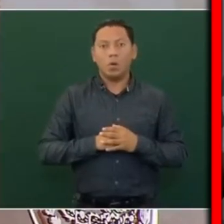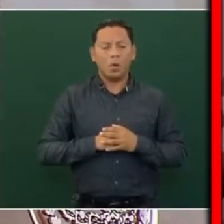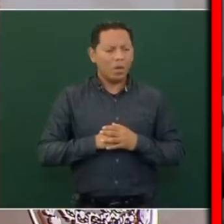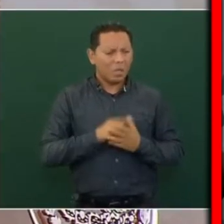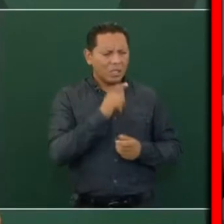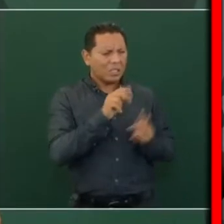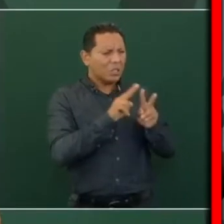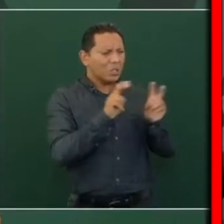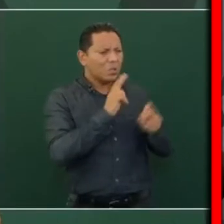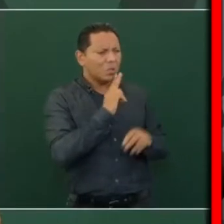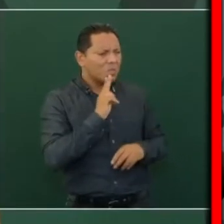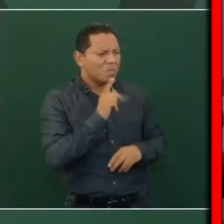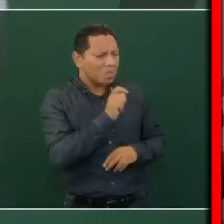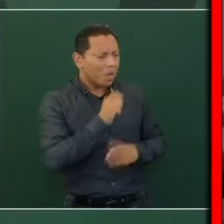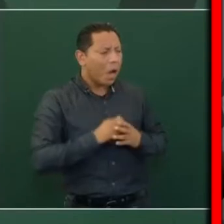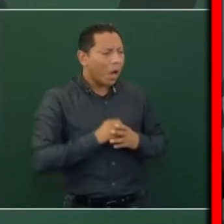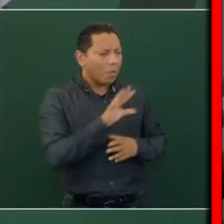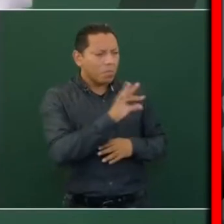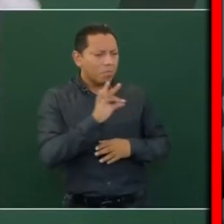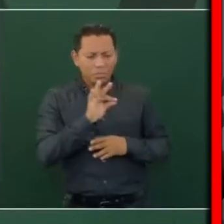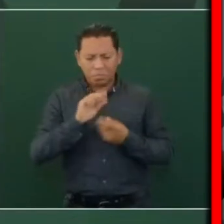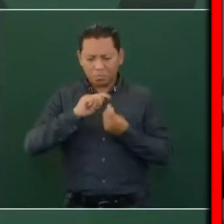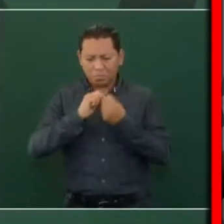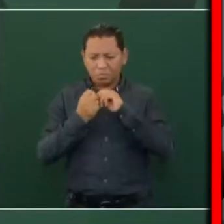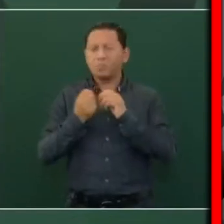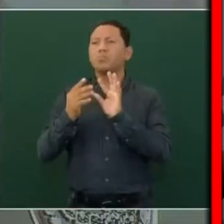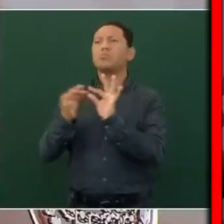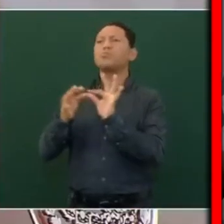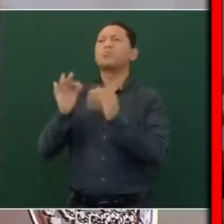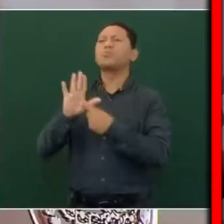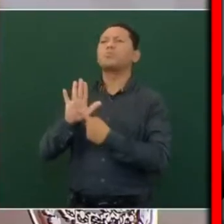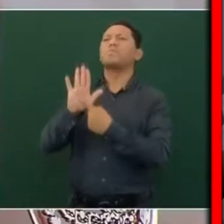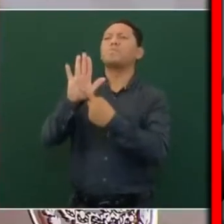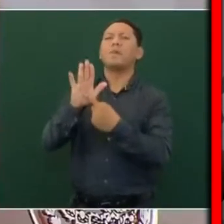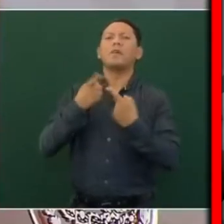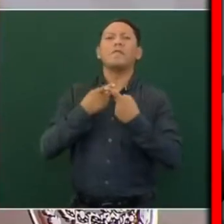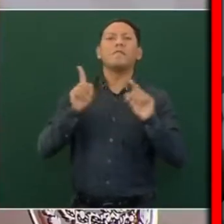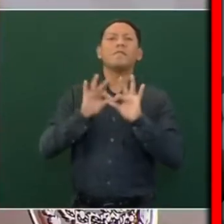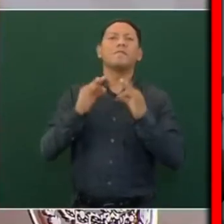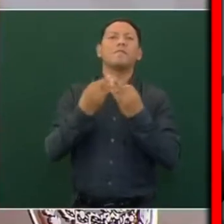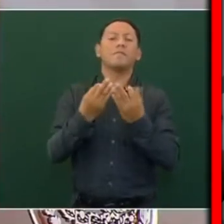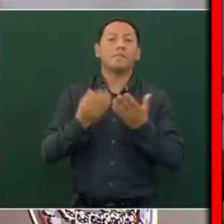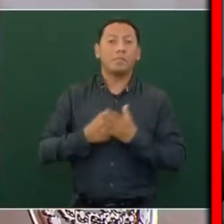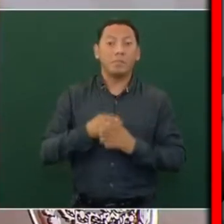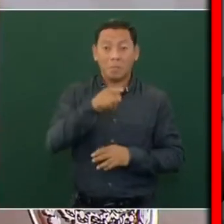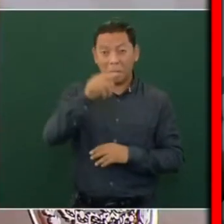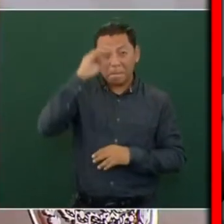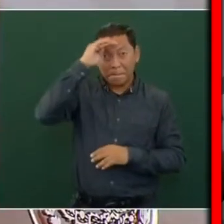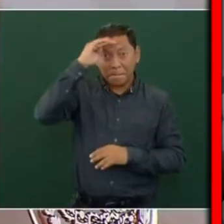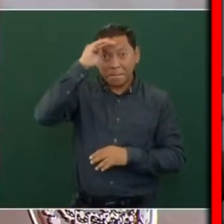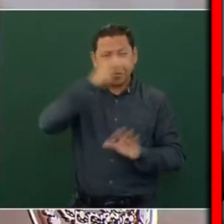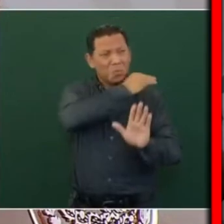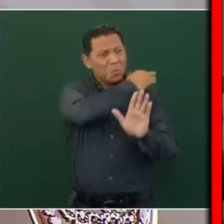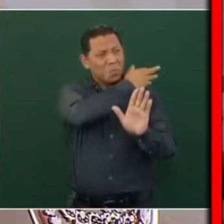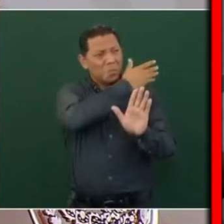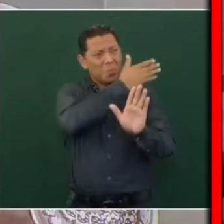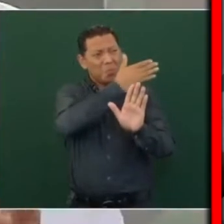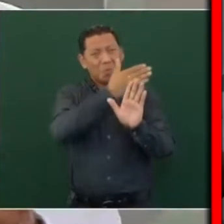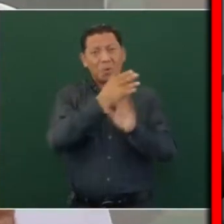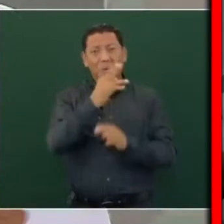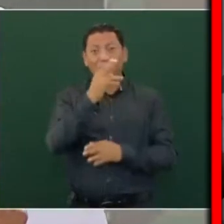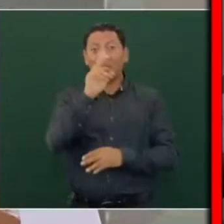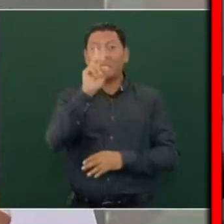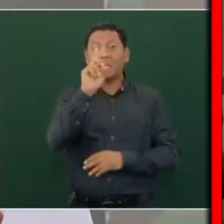Pero imagínense, en 36 años de